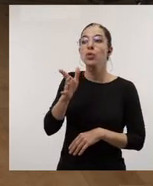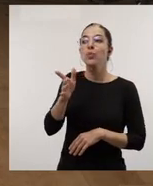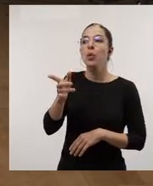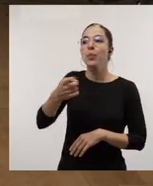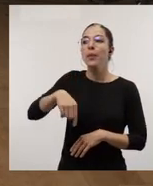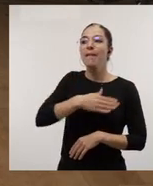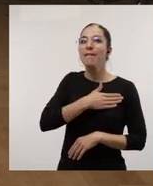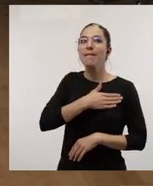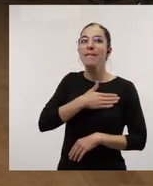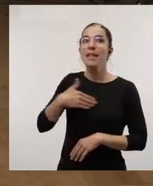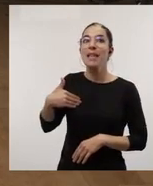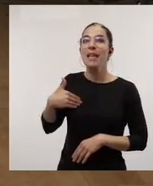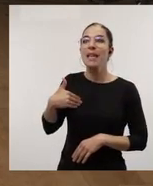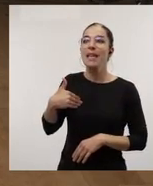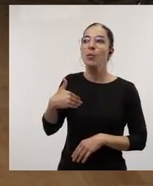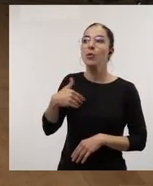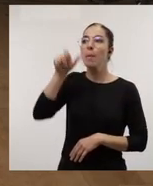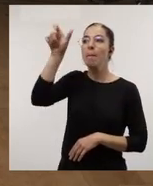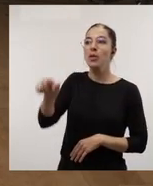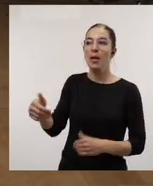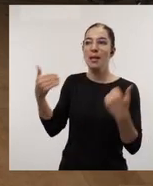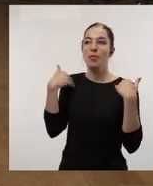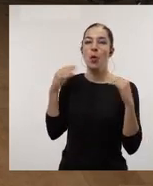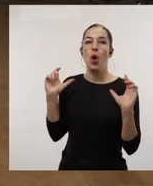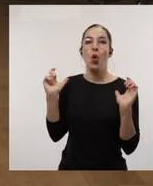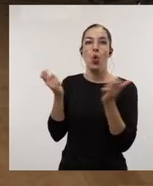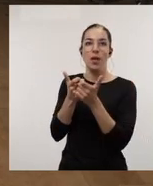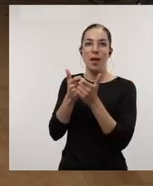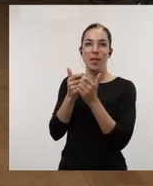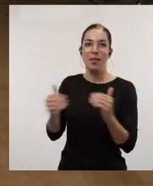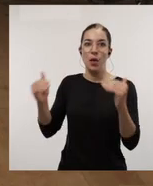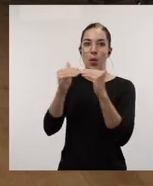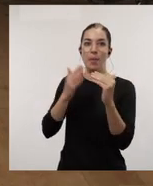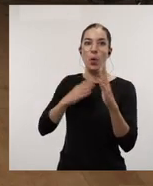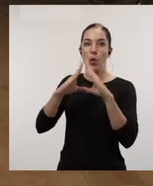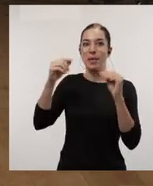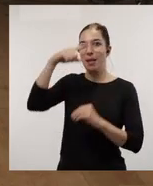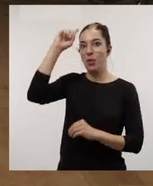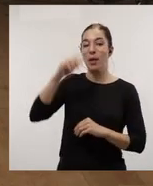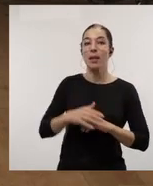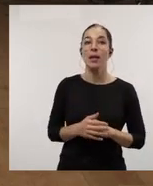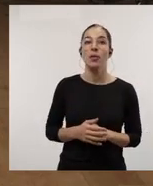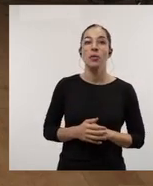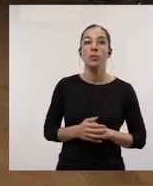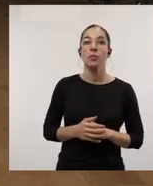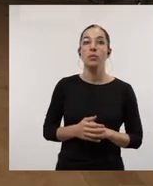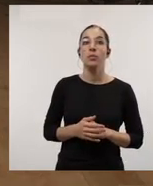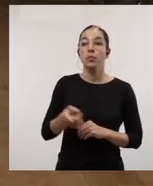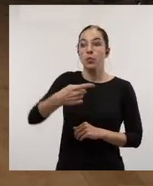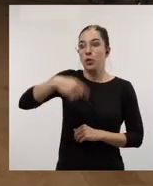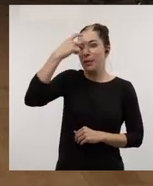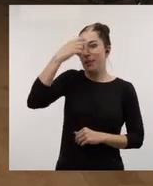y por eso queríamos contar con la responsable de la unidad de igualdad de la Universidad Rey Juan Carlos.